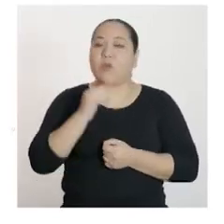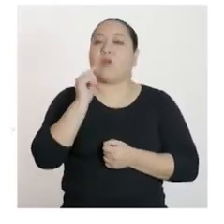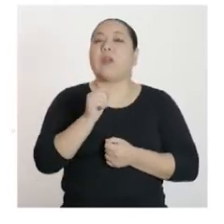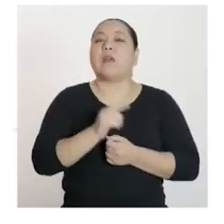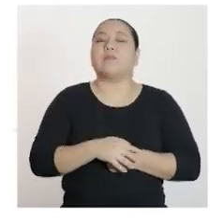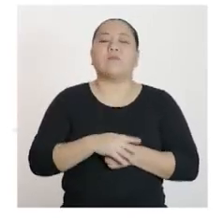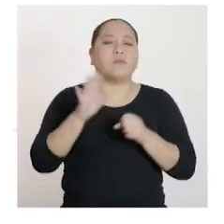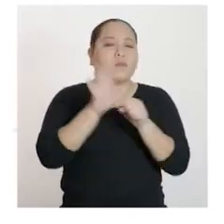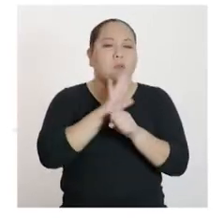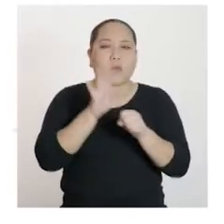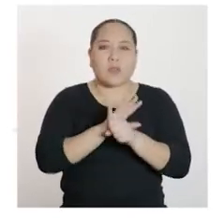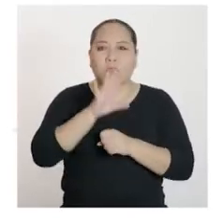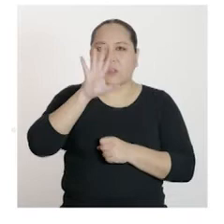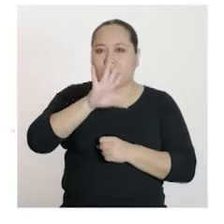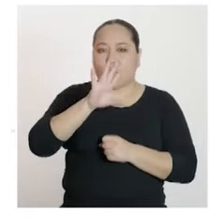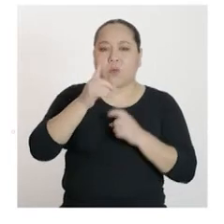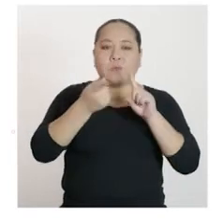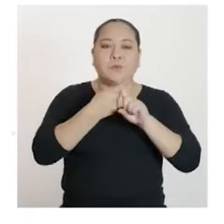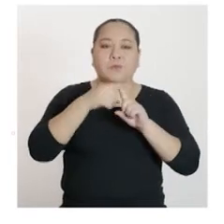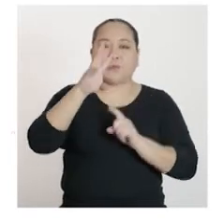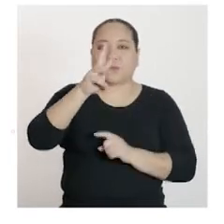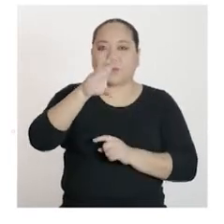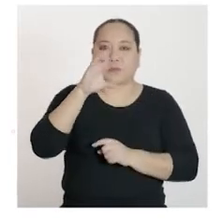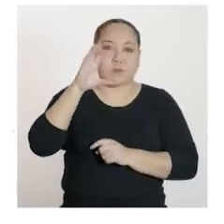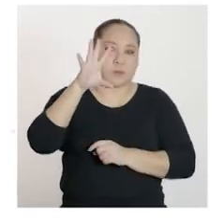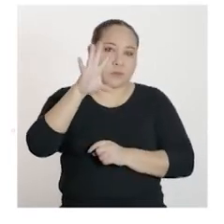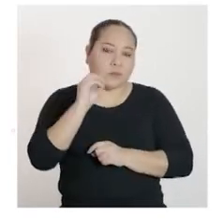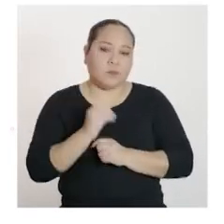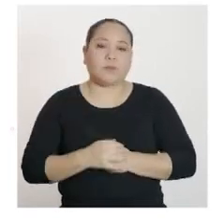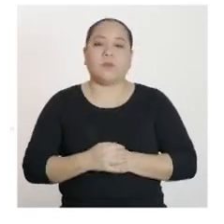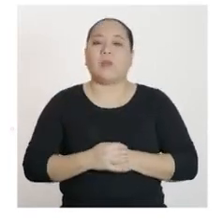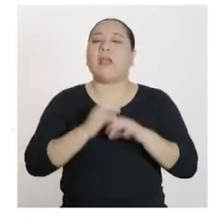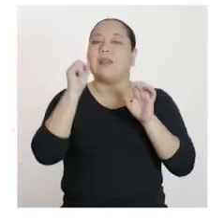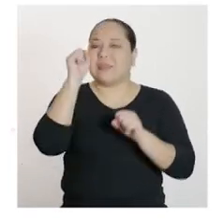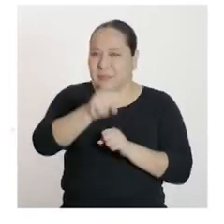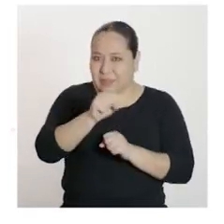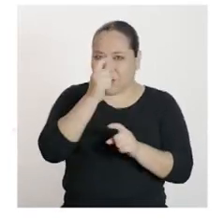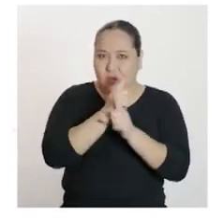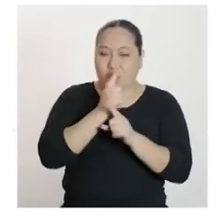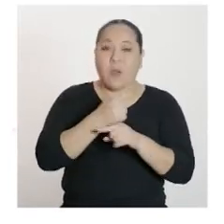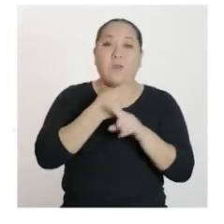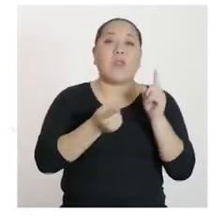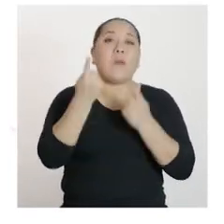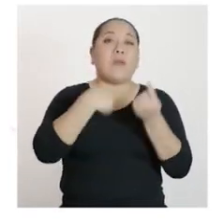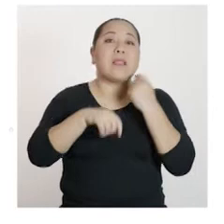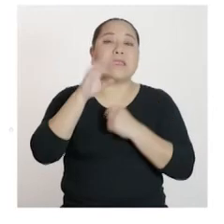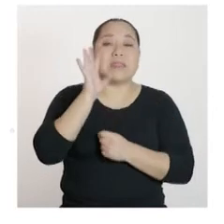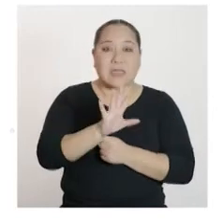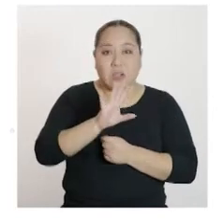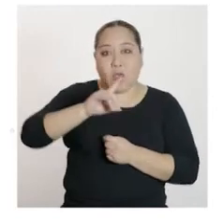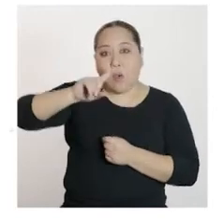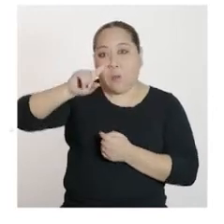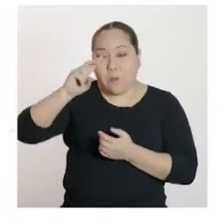ingreso total de 5 por 650. Así es, pero no olvidemos que al venderse 5 más